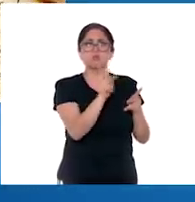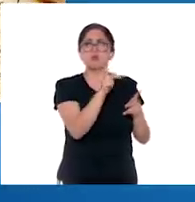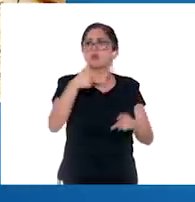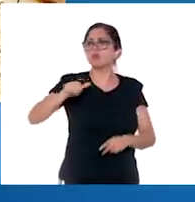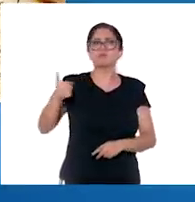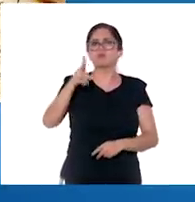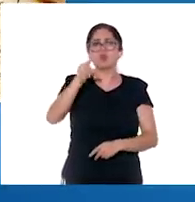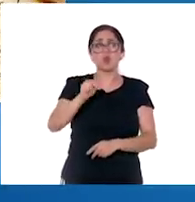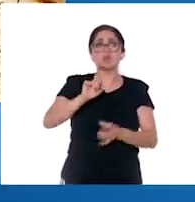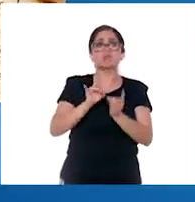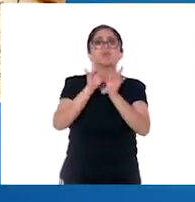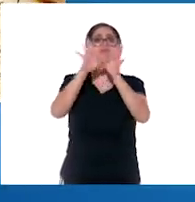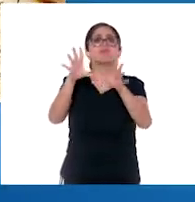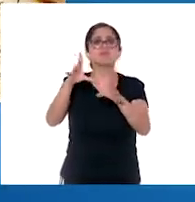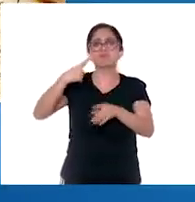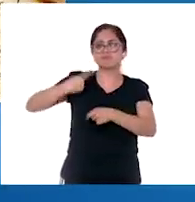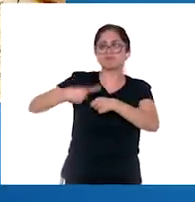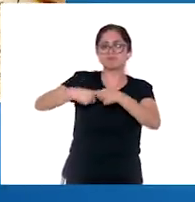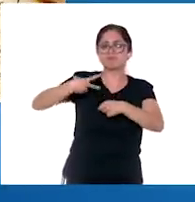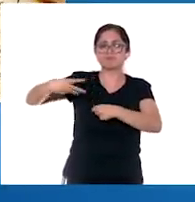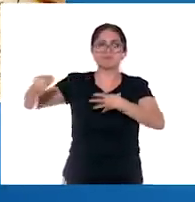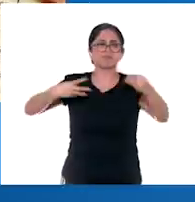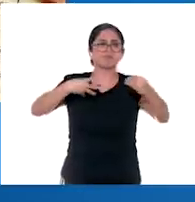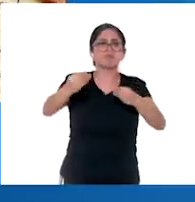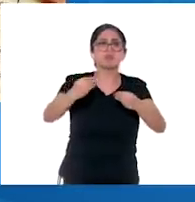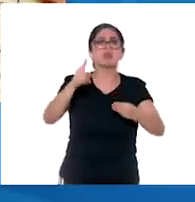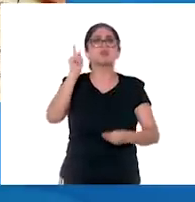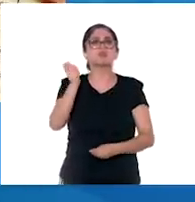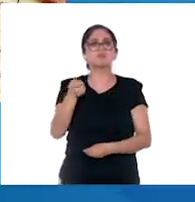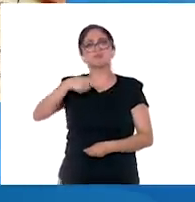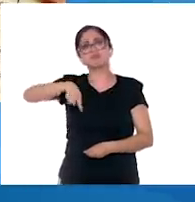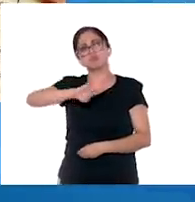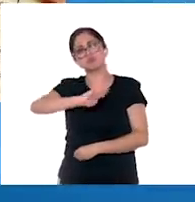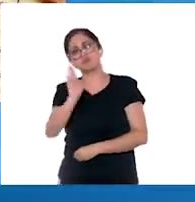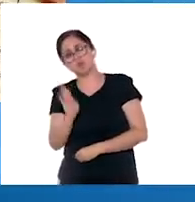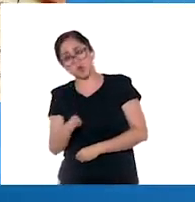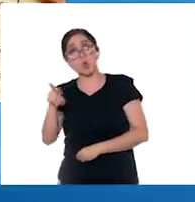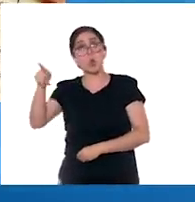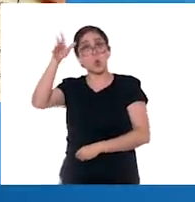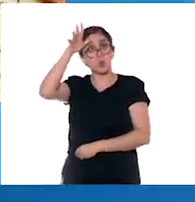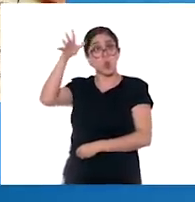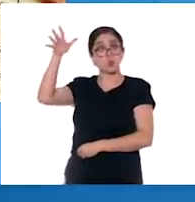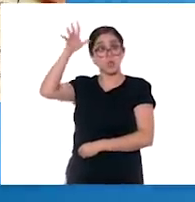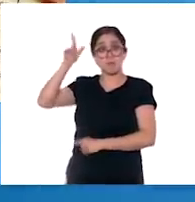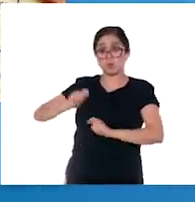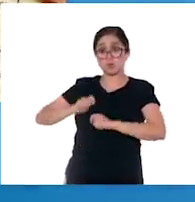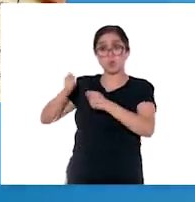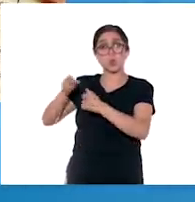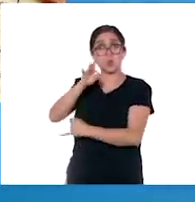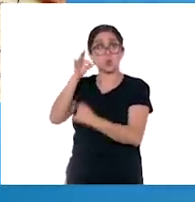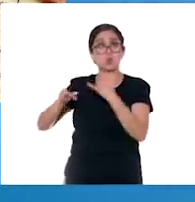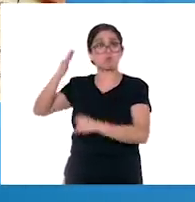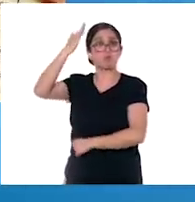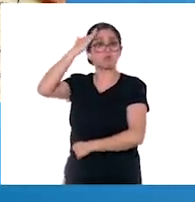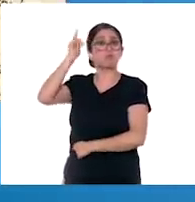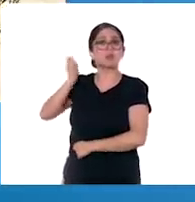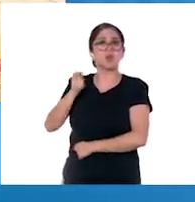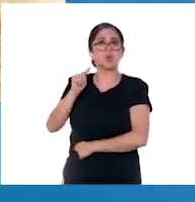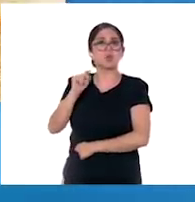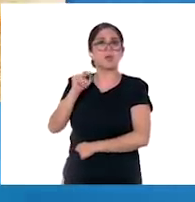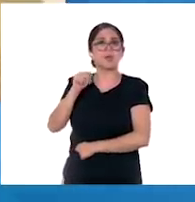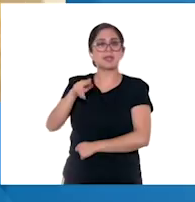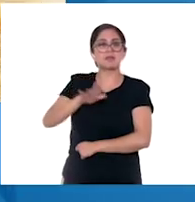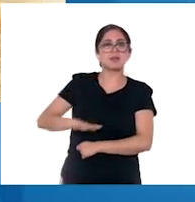una epidemia azotó la ciudad y Huitláhuac falleció enfermo. Cautemoc sería su sucesor y último tlatoani del Imperio Mexica.